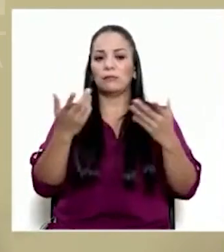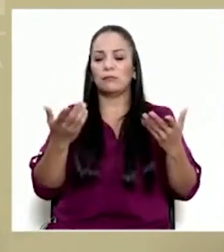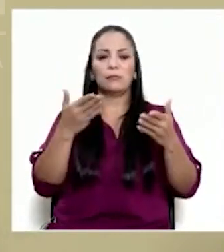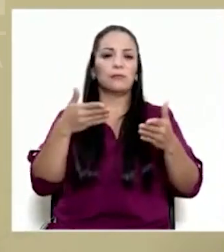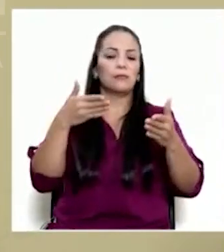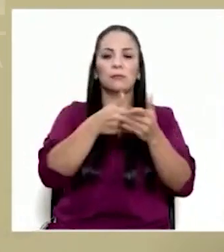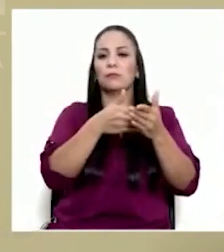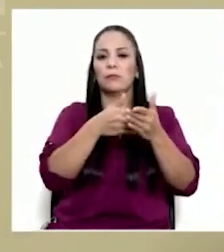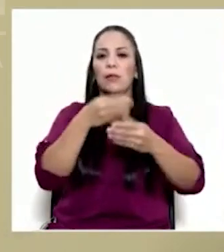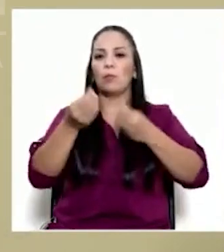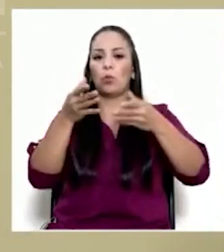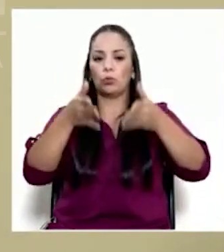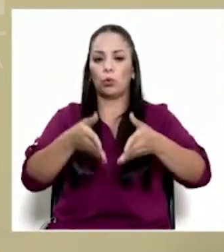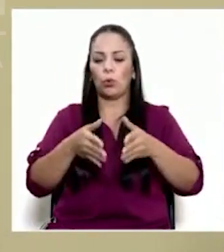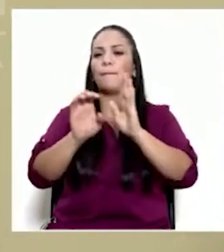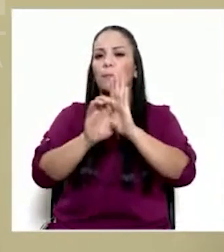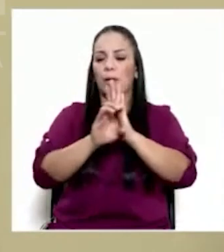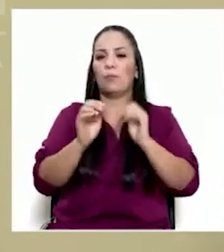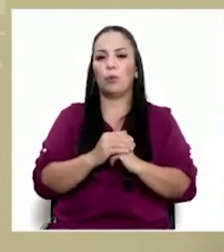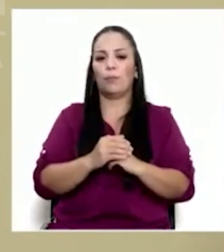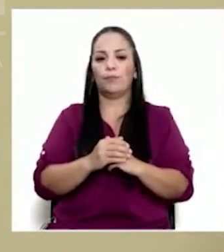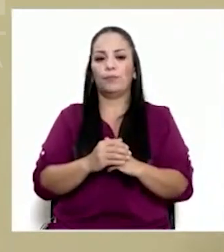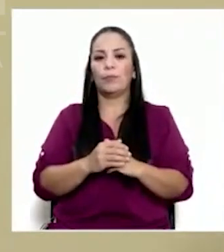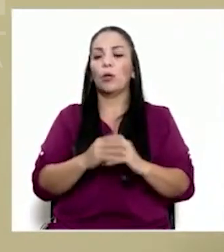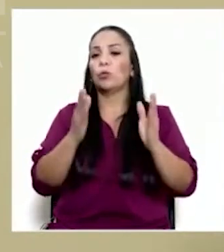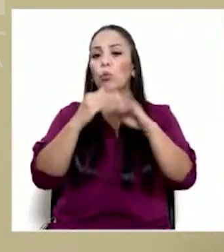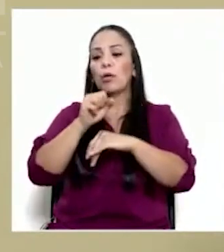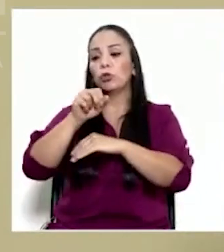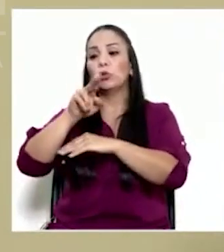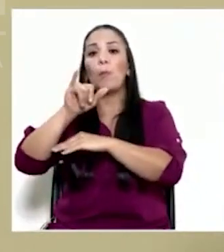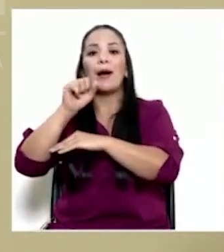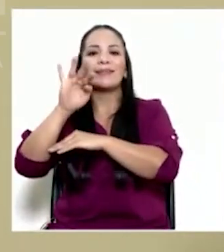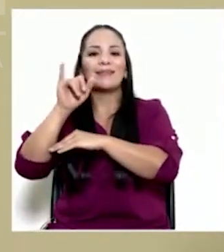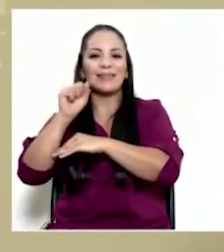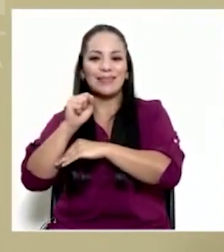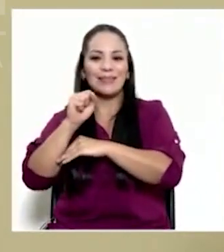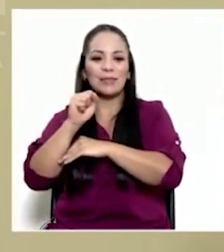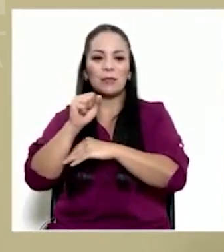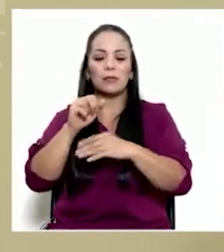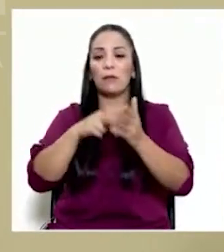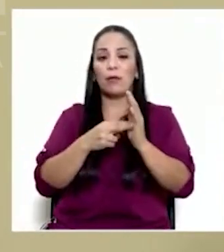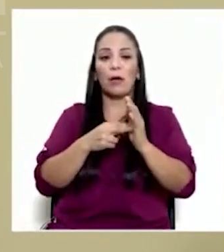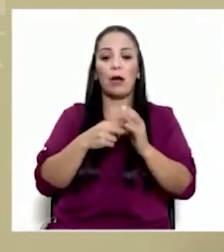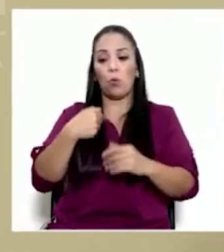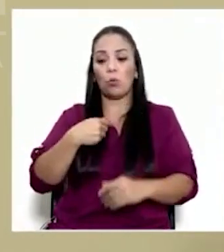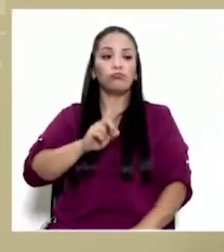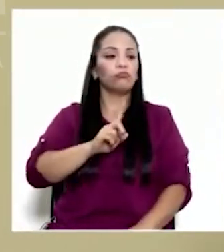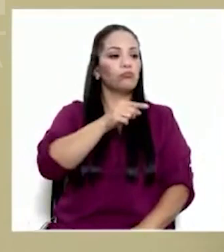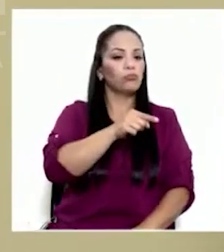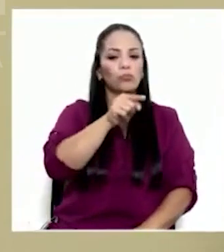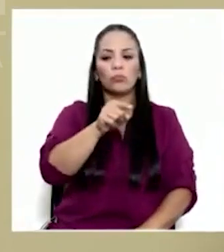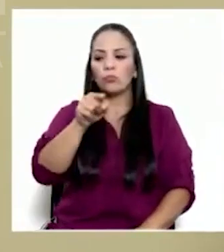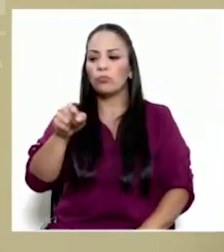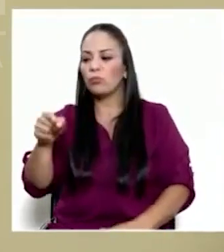el productor. Como, por ejemplo, que ya no hay subastas, sino que usted va ahí el tramo en tramo viendo qué le pagan y